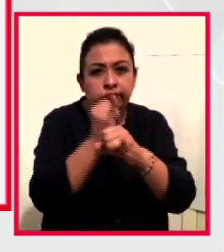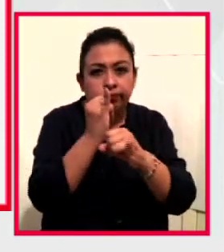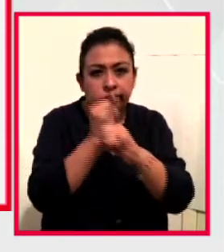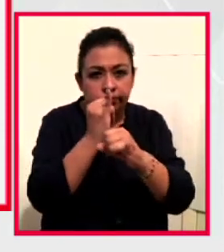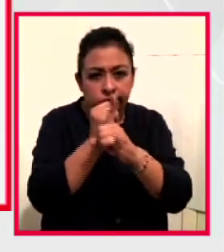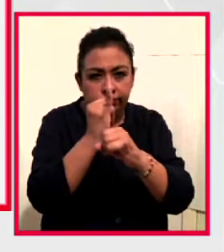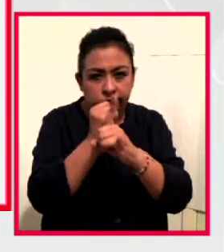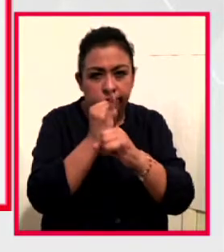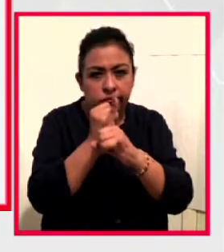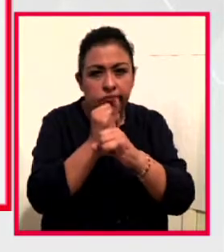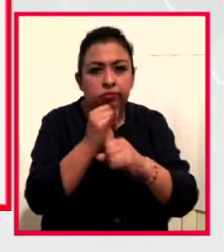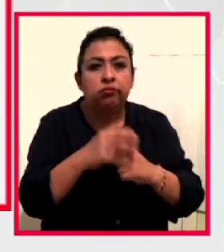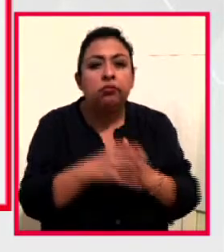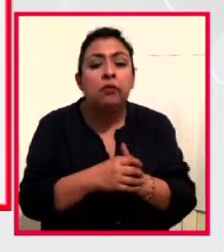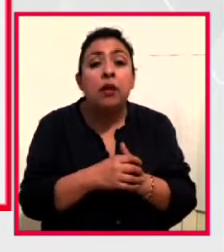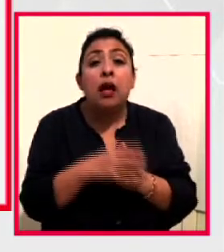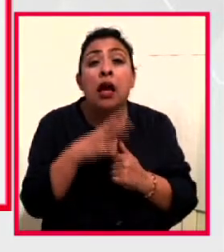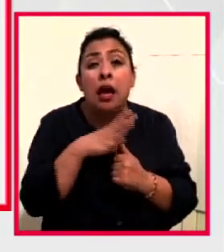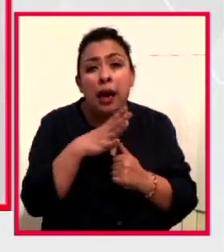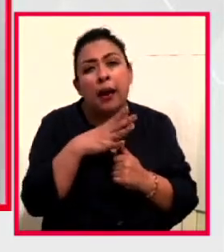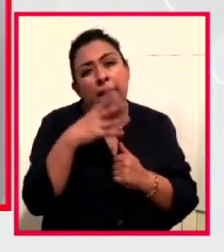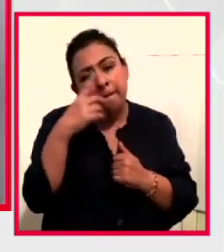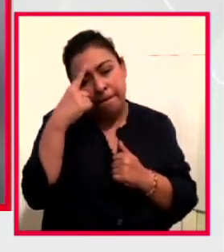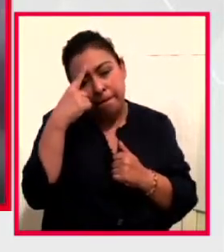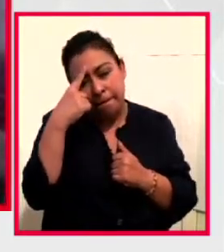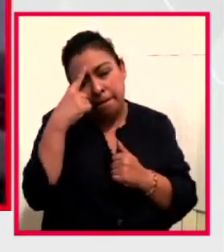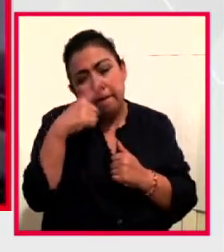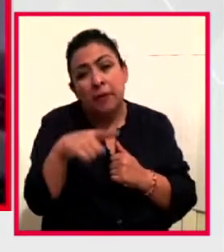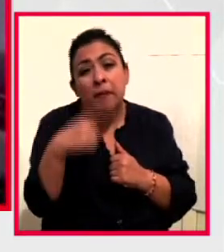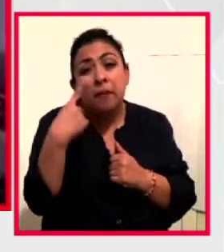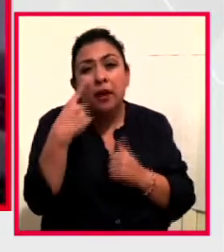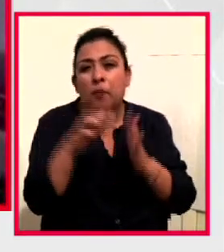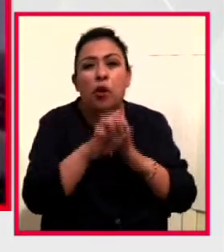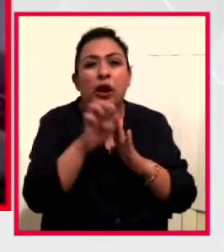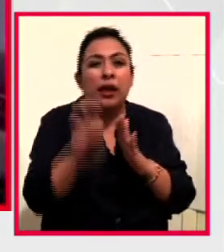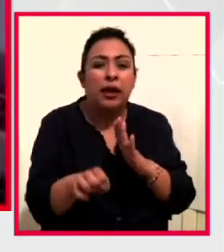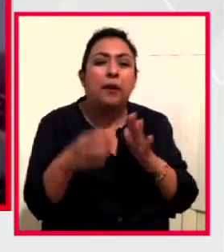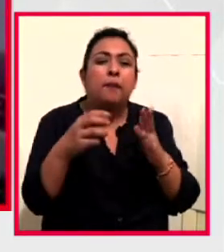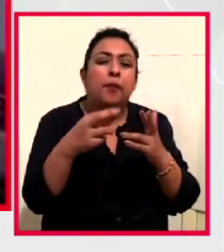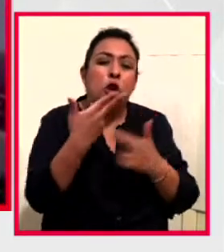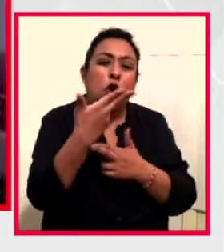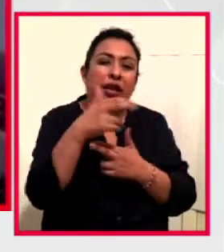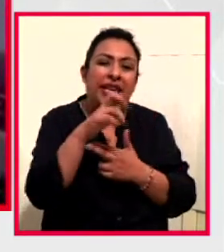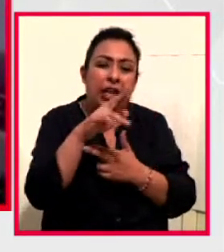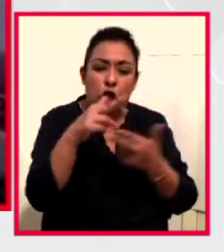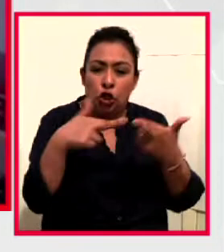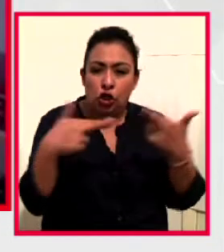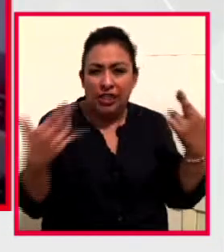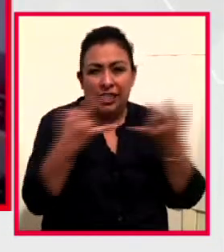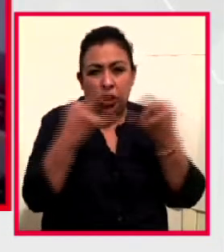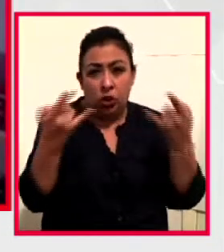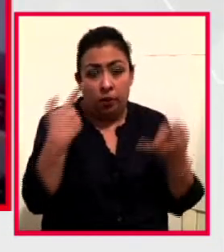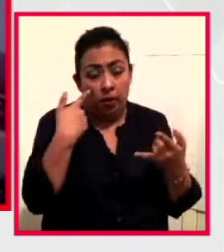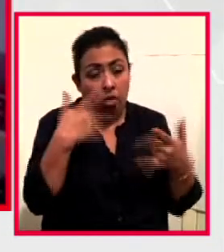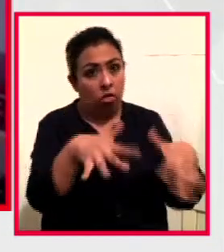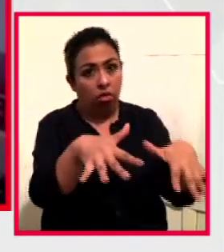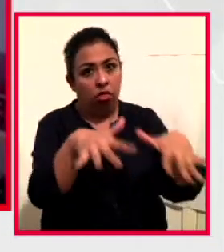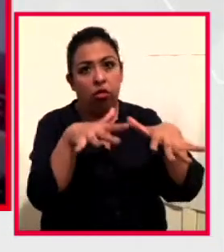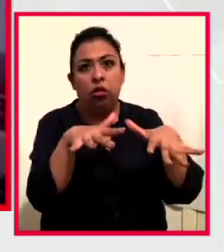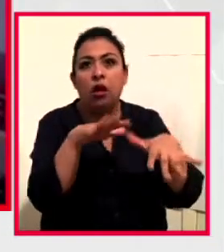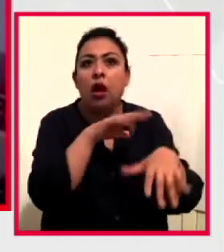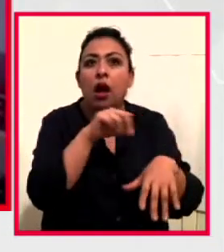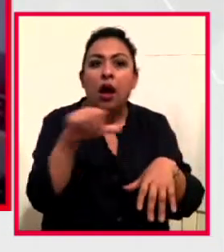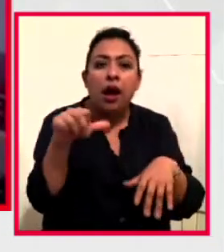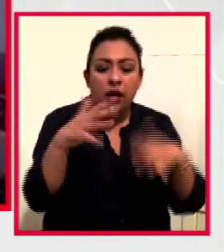temporales, exposiciones que han sido muy exitosas, por ejemplo los hilos de la historia que tiene que ver con esta majestuosidad de los